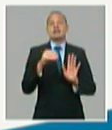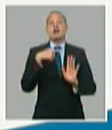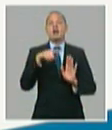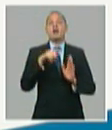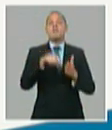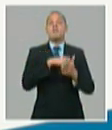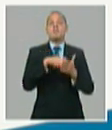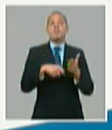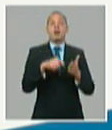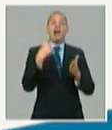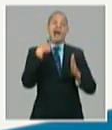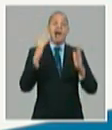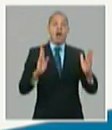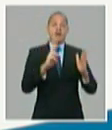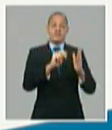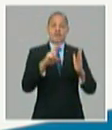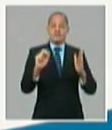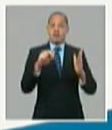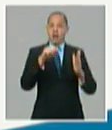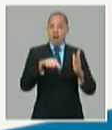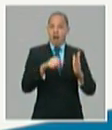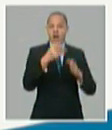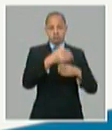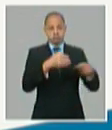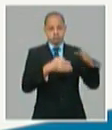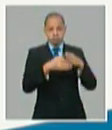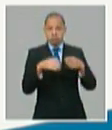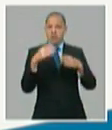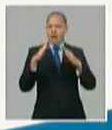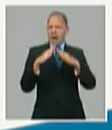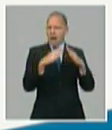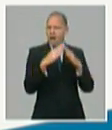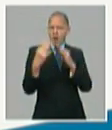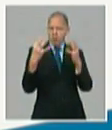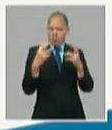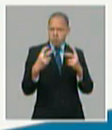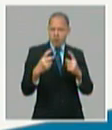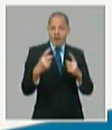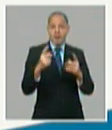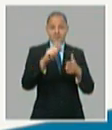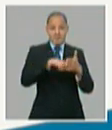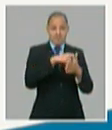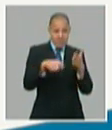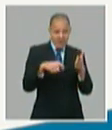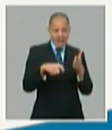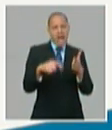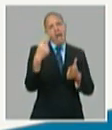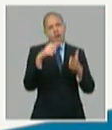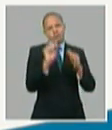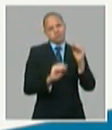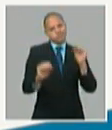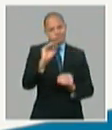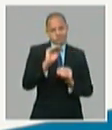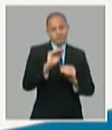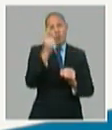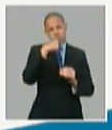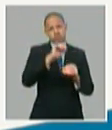no sin deficiencias y problemas que se han venido chequeando por el gobierno por el presidente